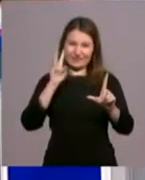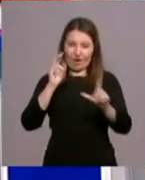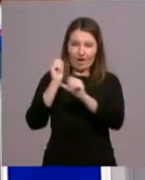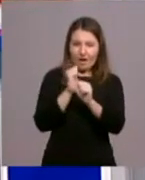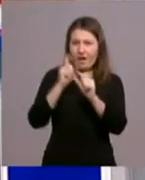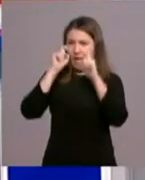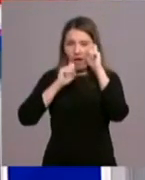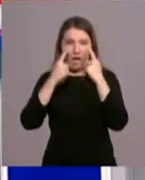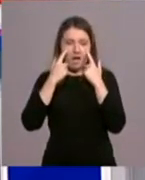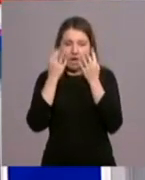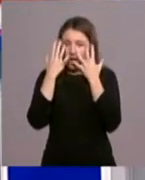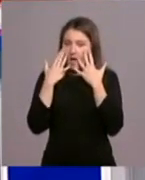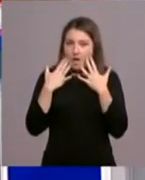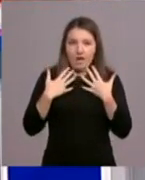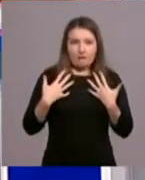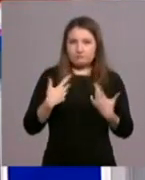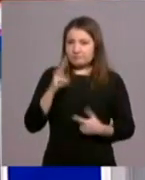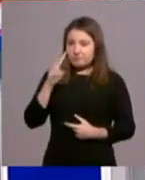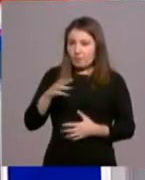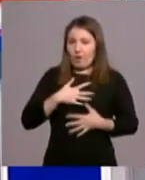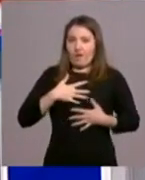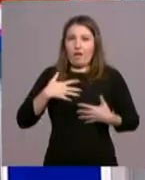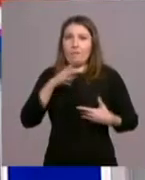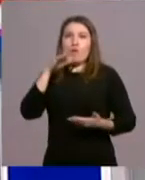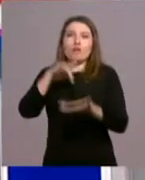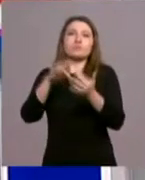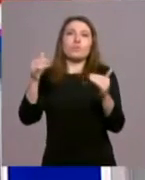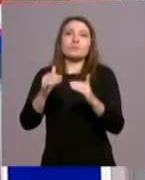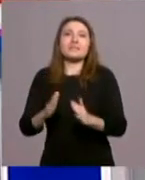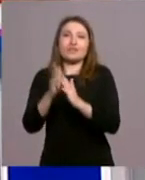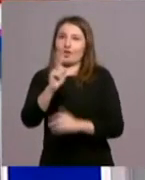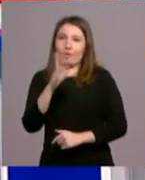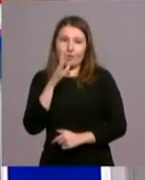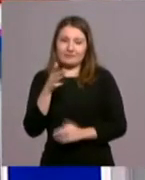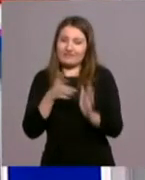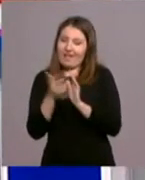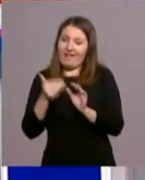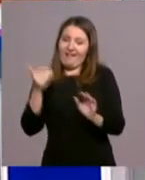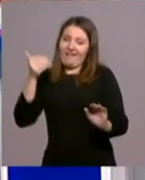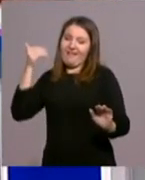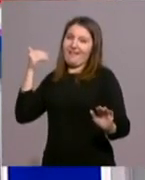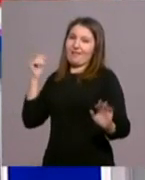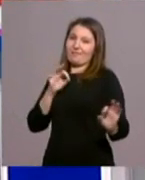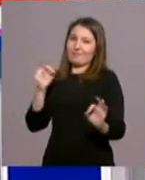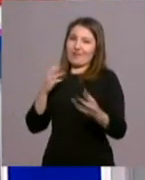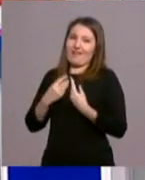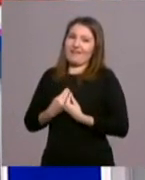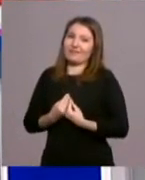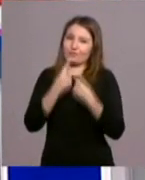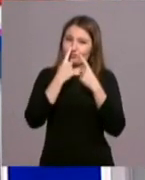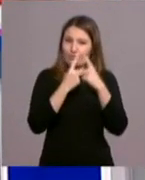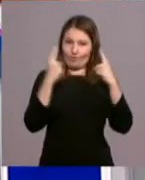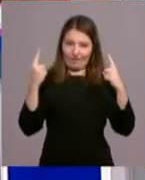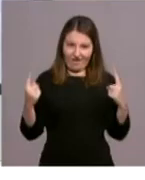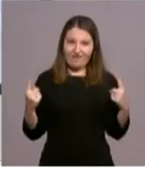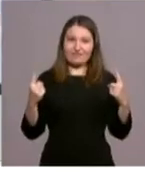y la devoción que tienen, eso no sale porque es Jueves Santo. No, claro. Eso hay algo detrás que les acompaña todo el año.